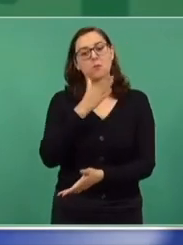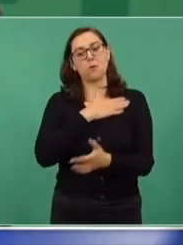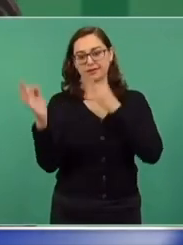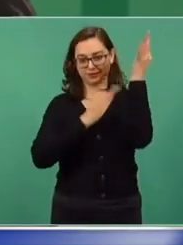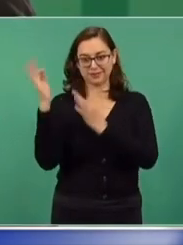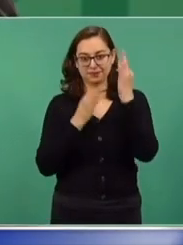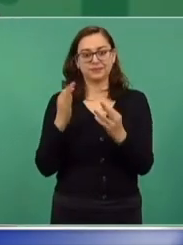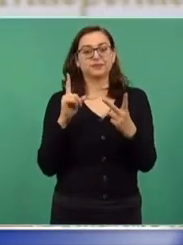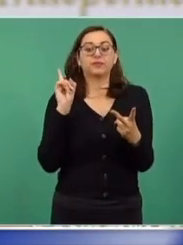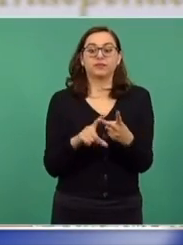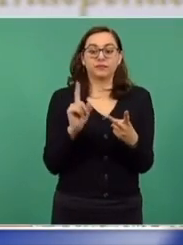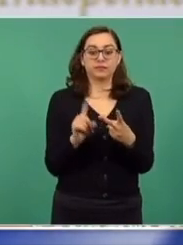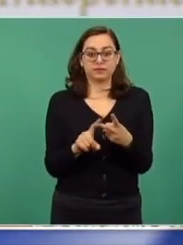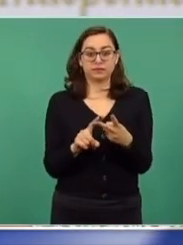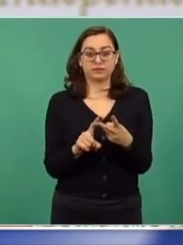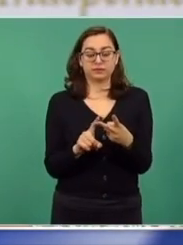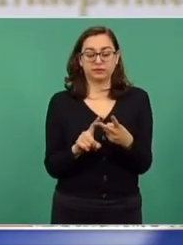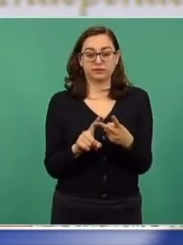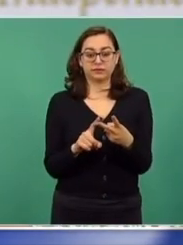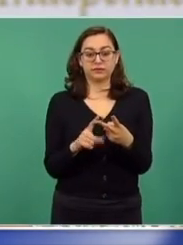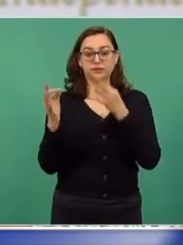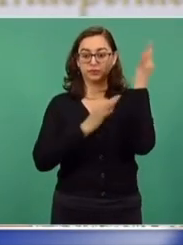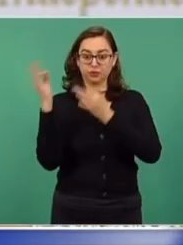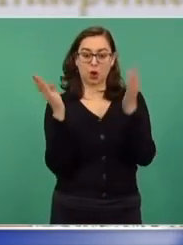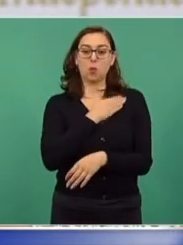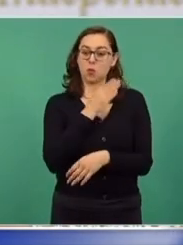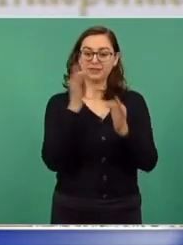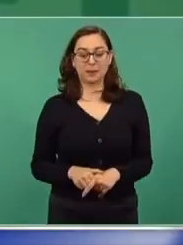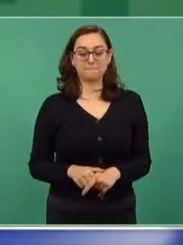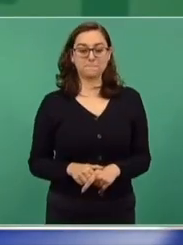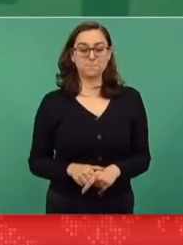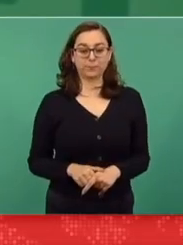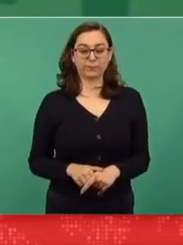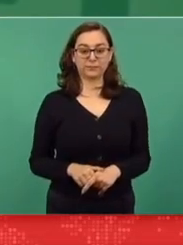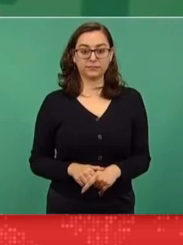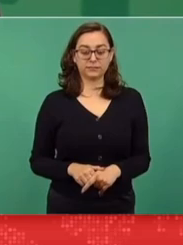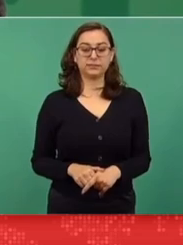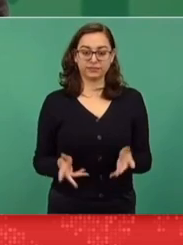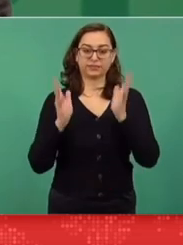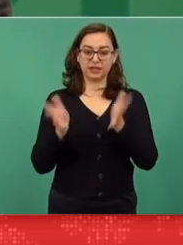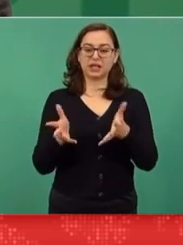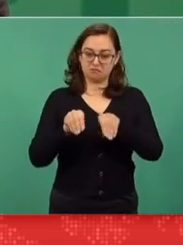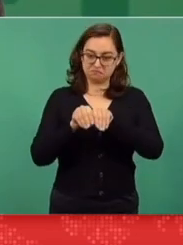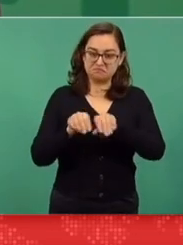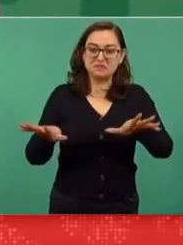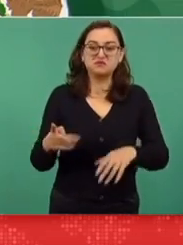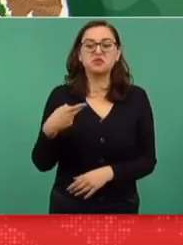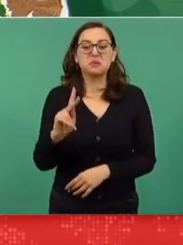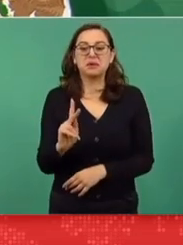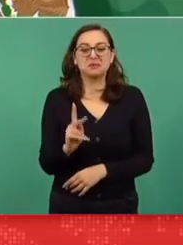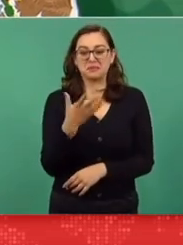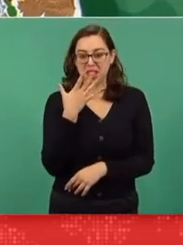Buena noticia, esto es para presumirles un poquito, porque ya se dio a conocer, pero así muy